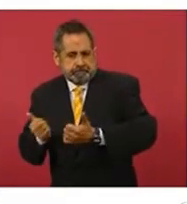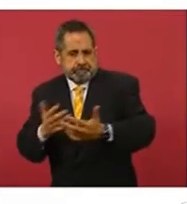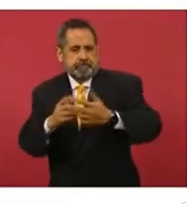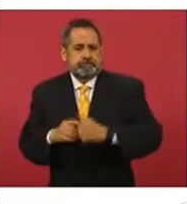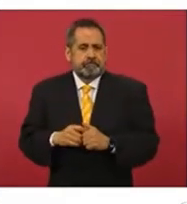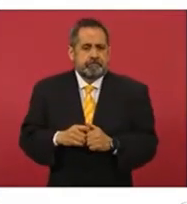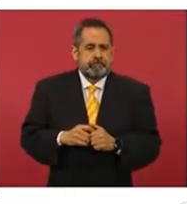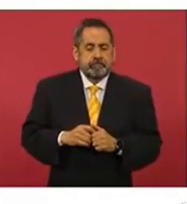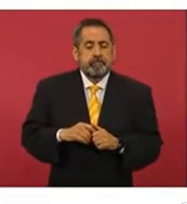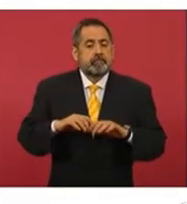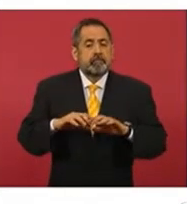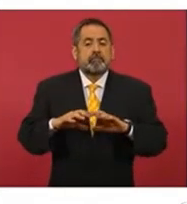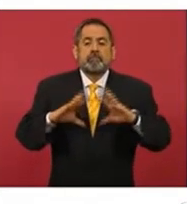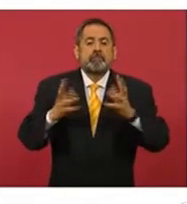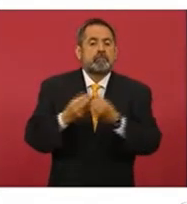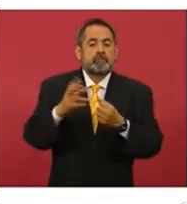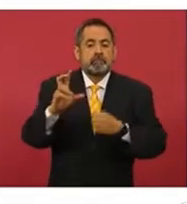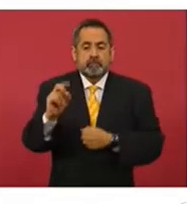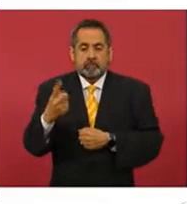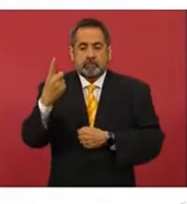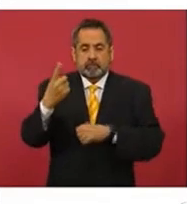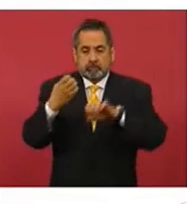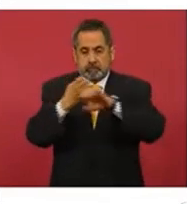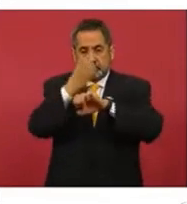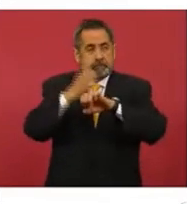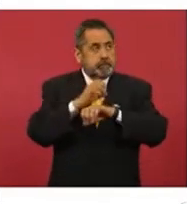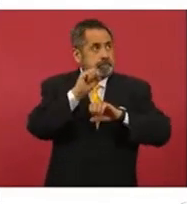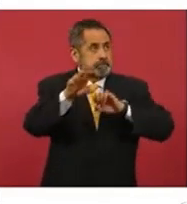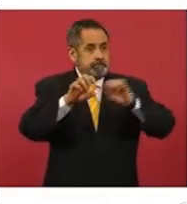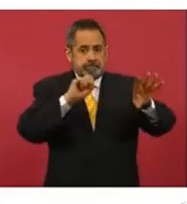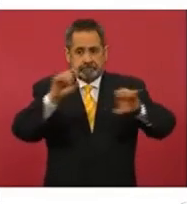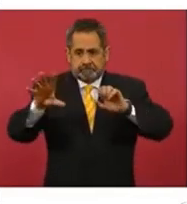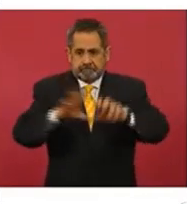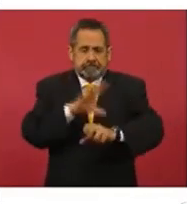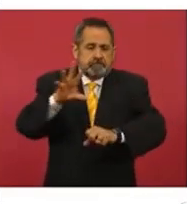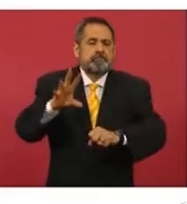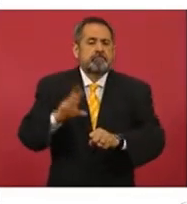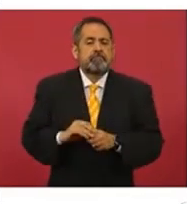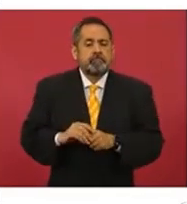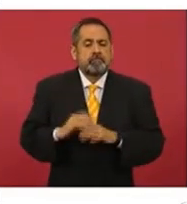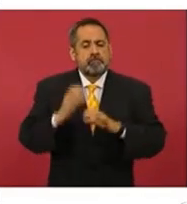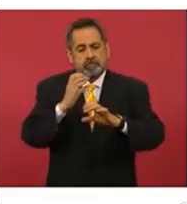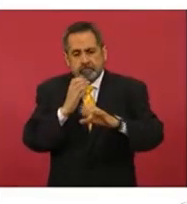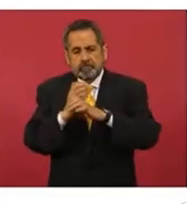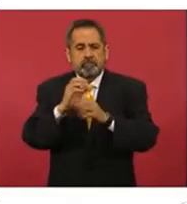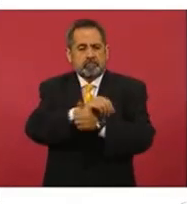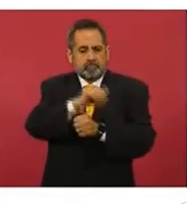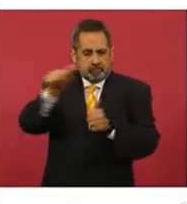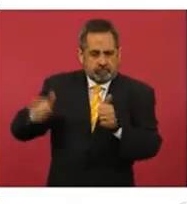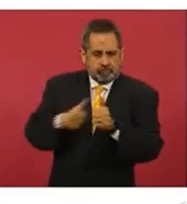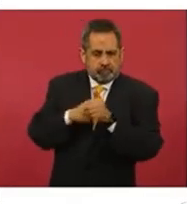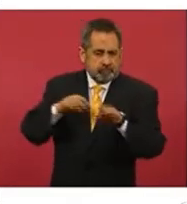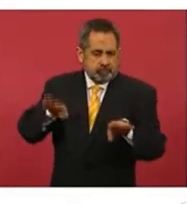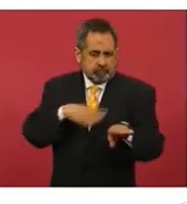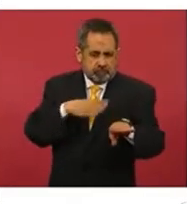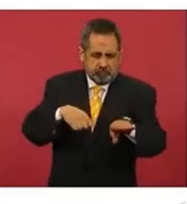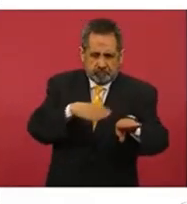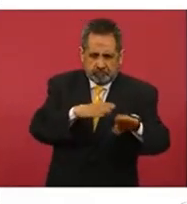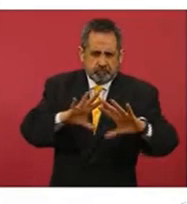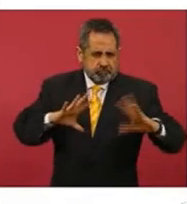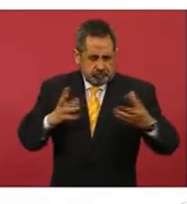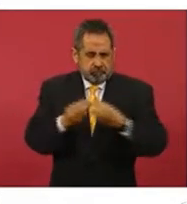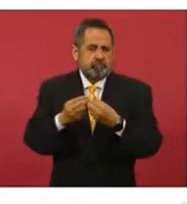atendieron 31 entidades federativas. Los movimientos terrestres con sus escoltas se organizaron 34